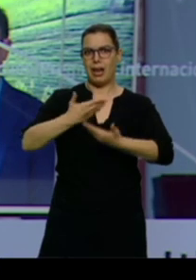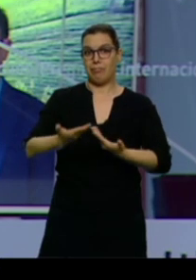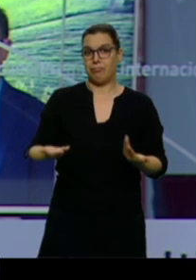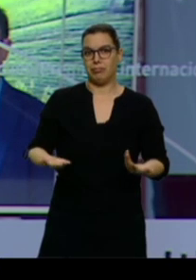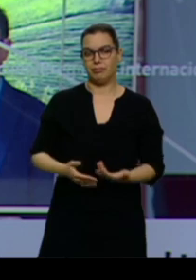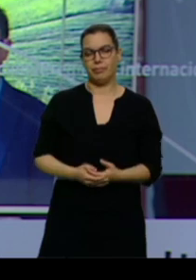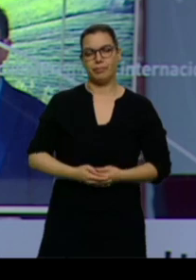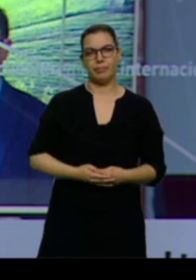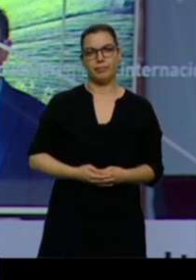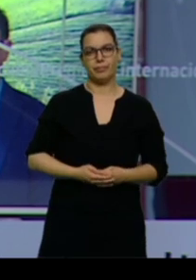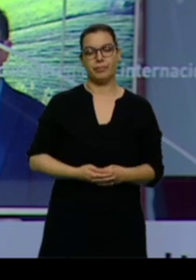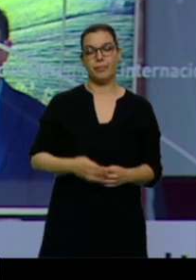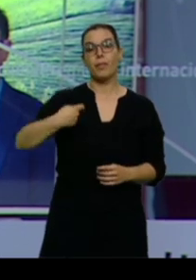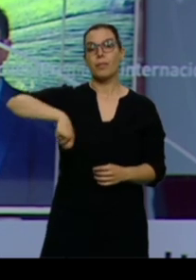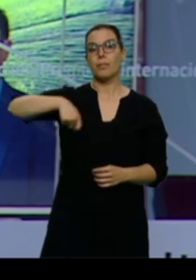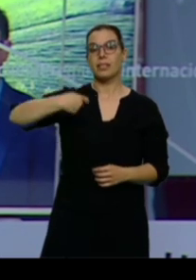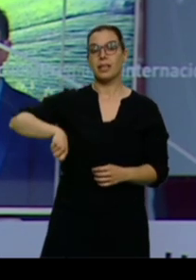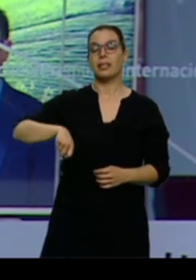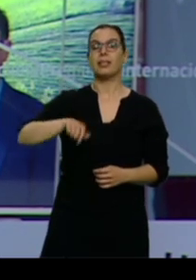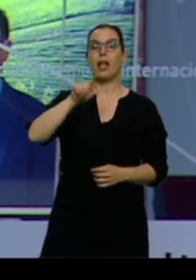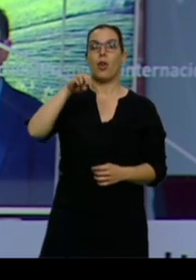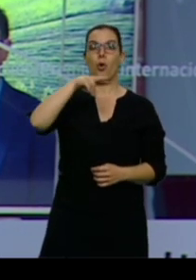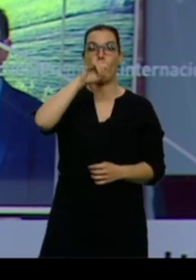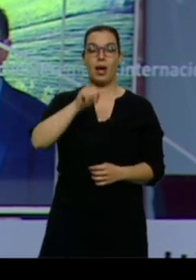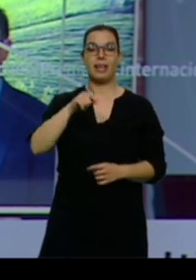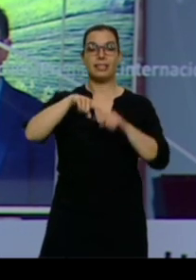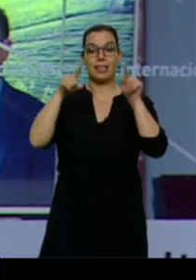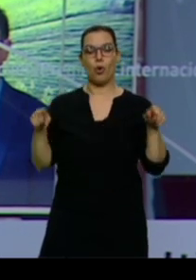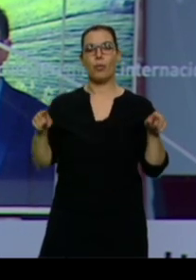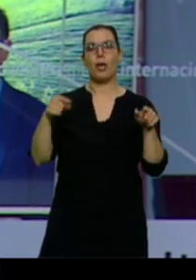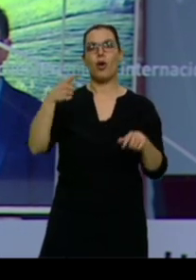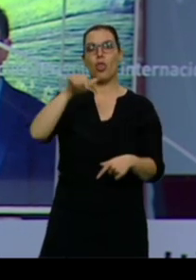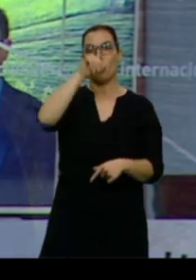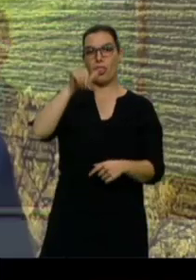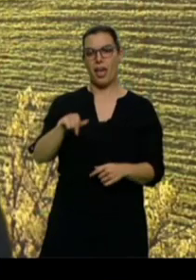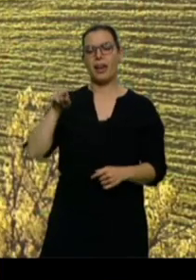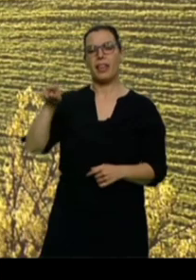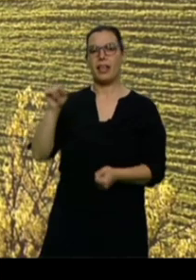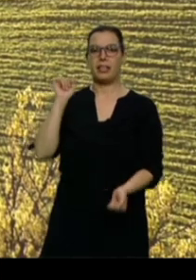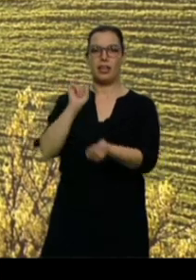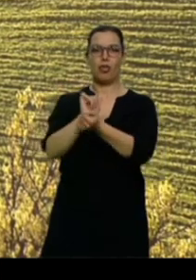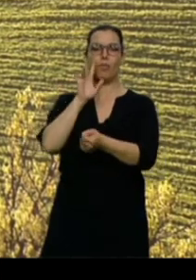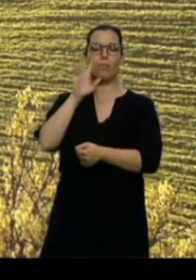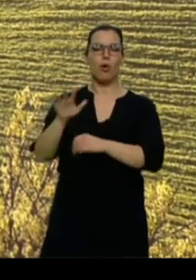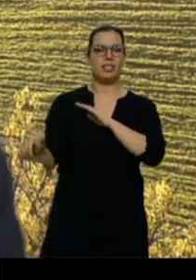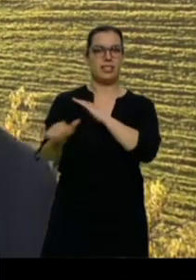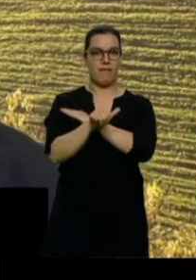El presidente de la Lonja de Segovia, Carlos González, ha sido detenido por una presunta estafa. González, que está ahora en libertad,